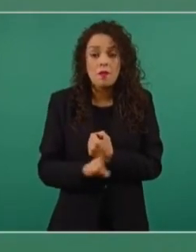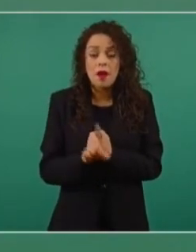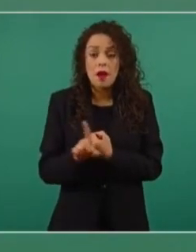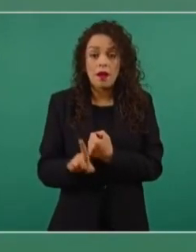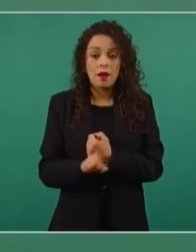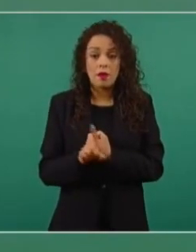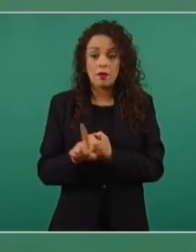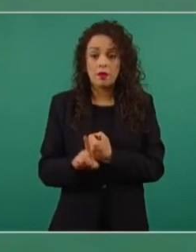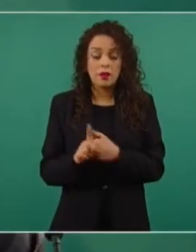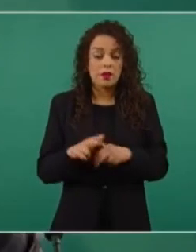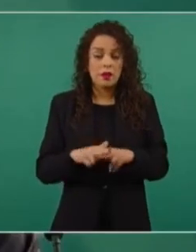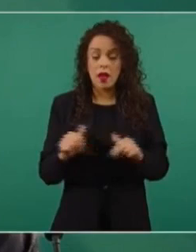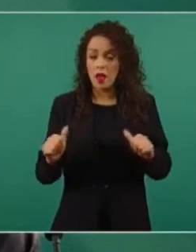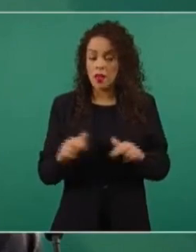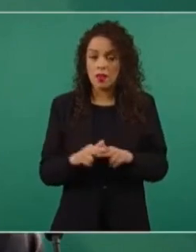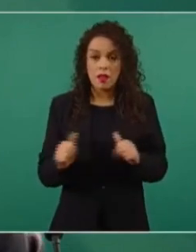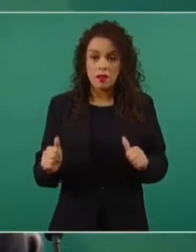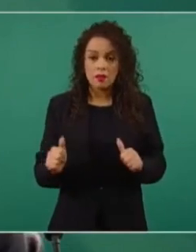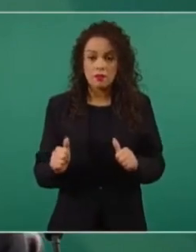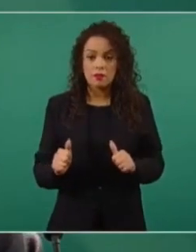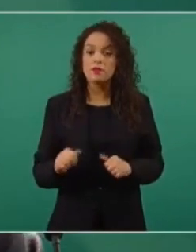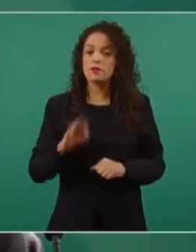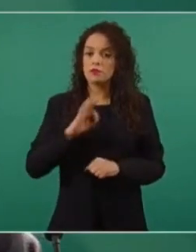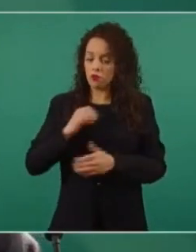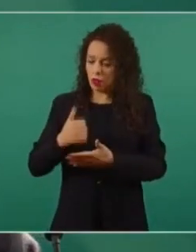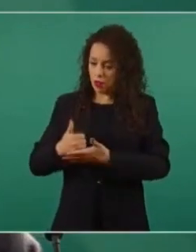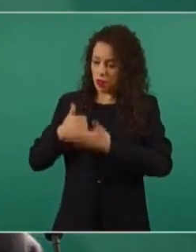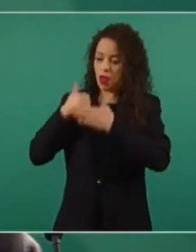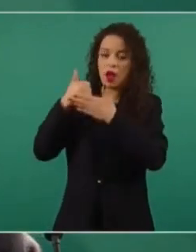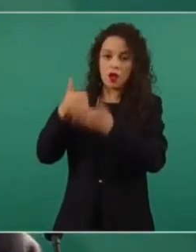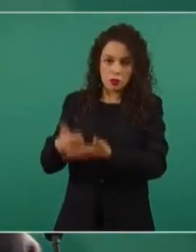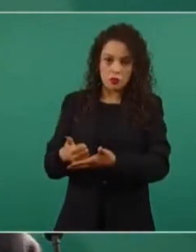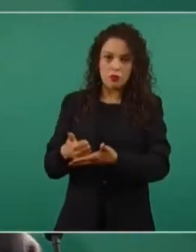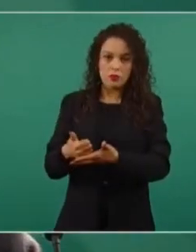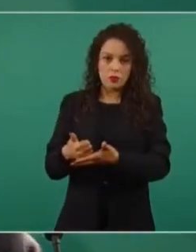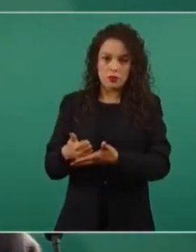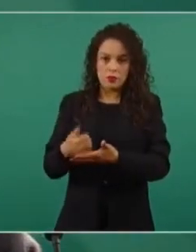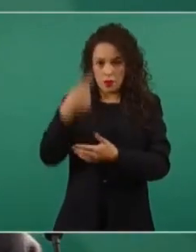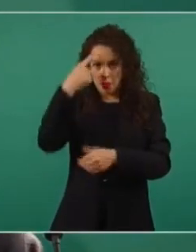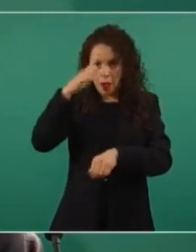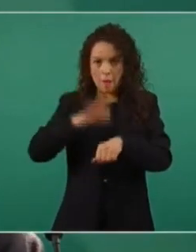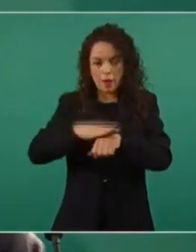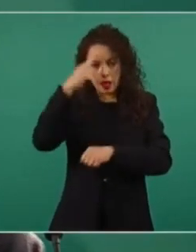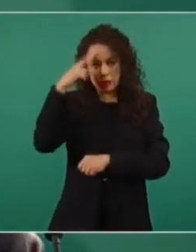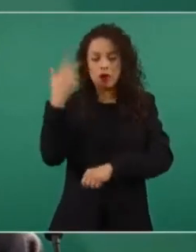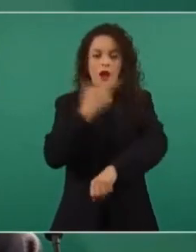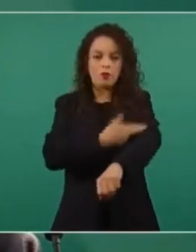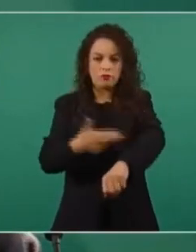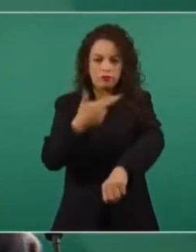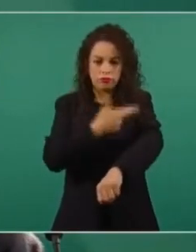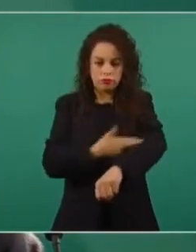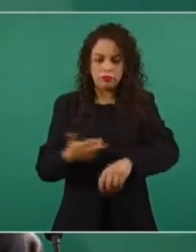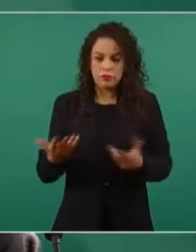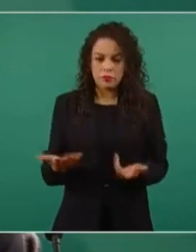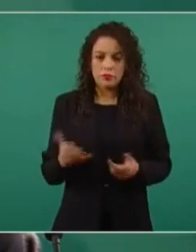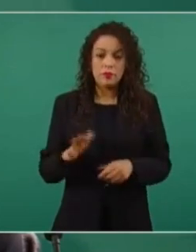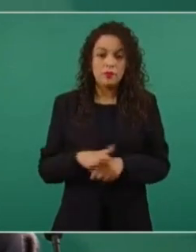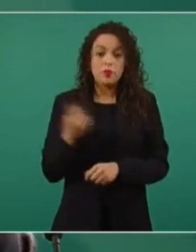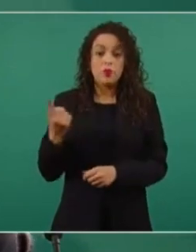y se les ayude se les facilite porque nosotros